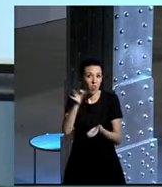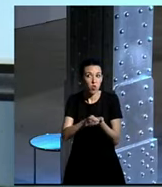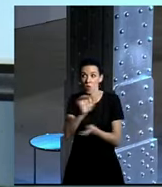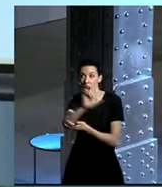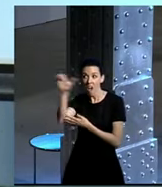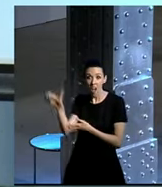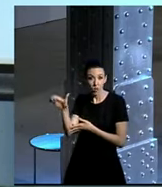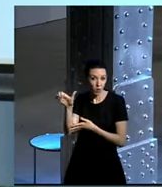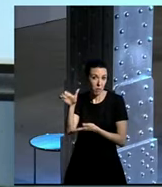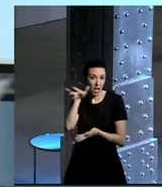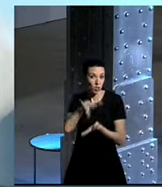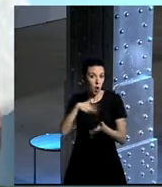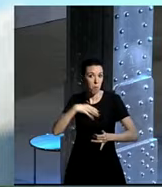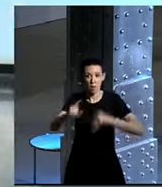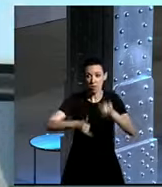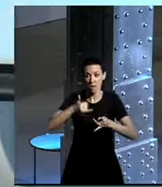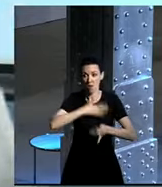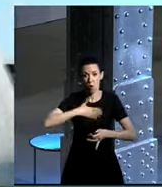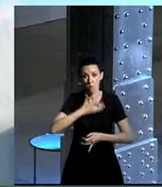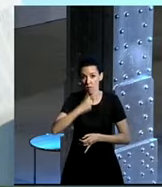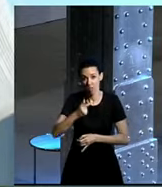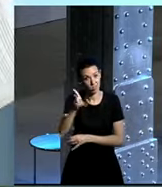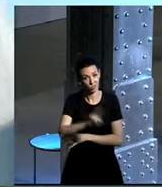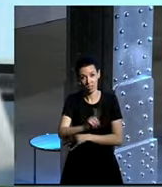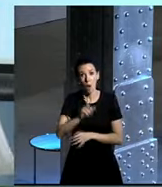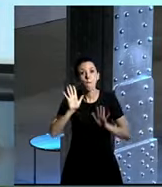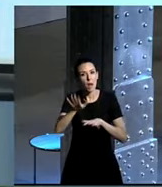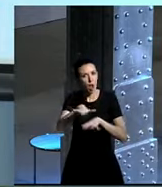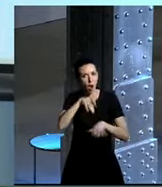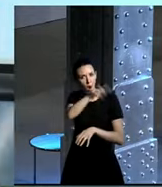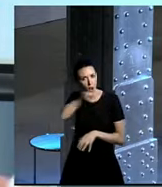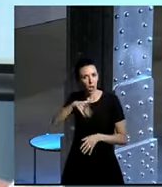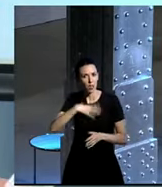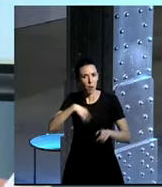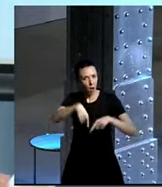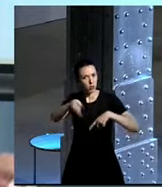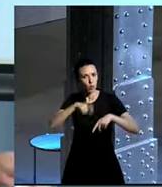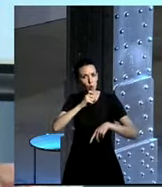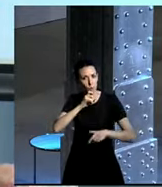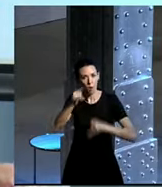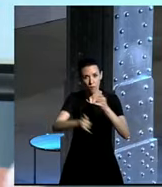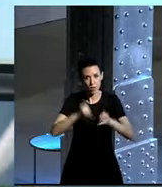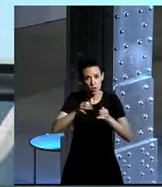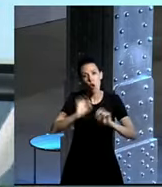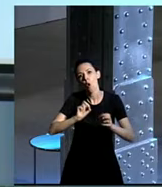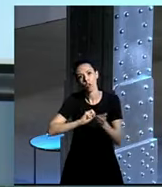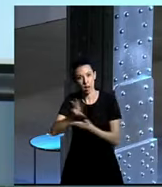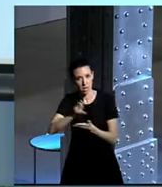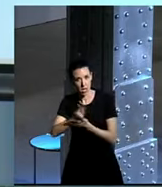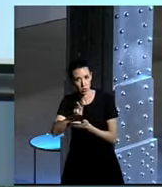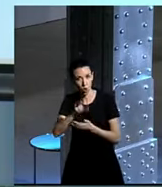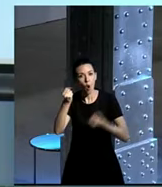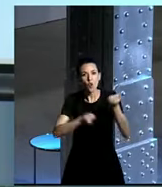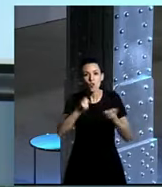europeas por las que se puede ir en bici, sin embargo hay gente que utiliza la bici como medio de transporte, o eso o caminando, y el coche